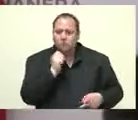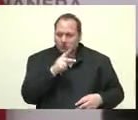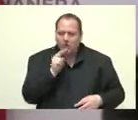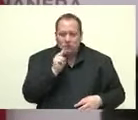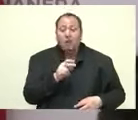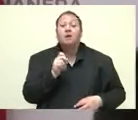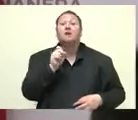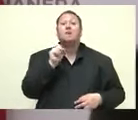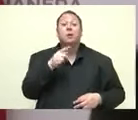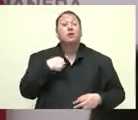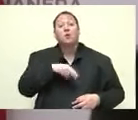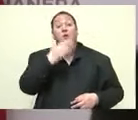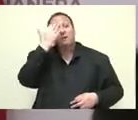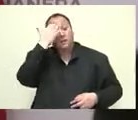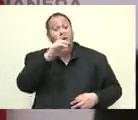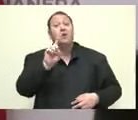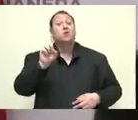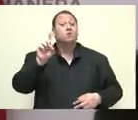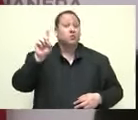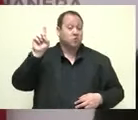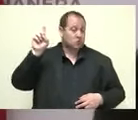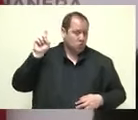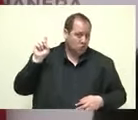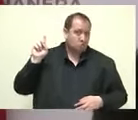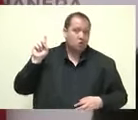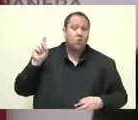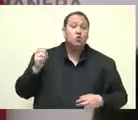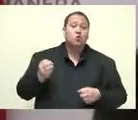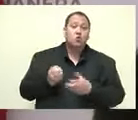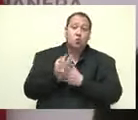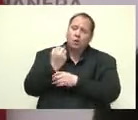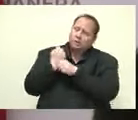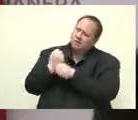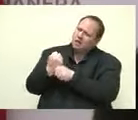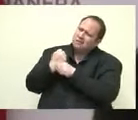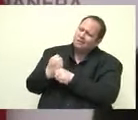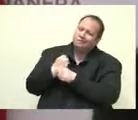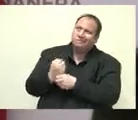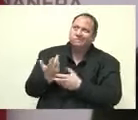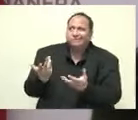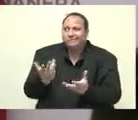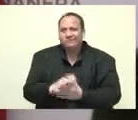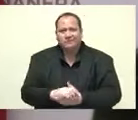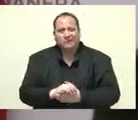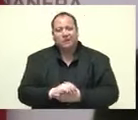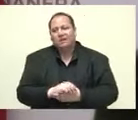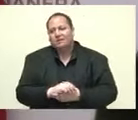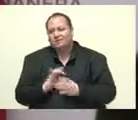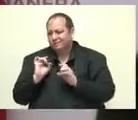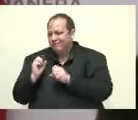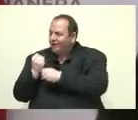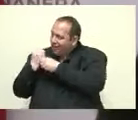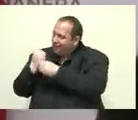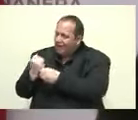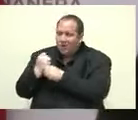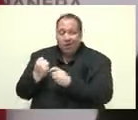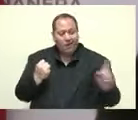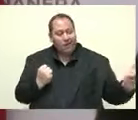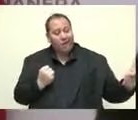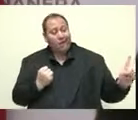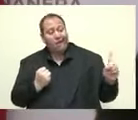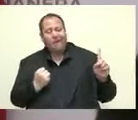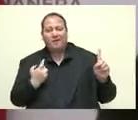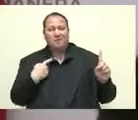como también supimos que el domingo se estaría presentando una nueva manifestación en donde lamentablemente, bueno, ocurrieron ahí, otras personas